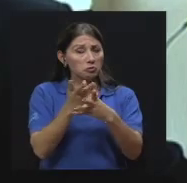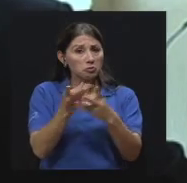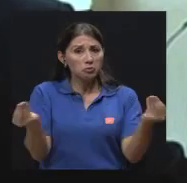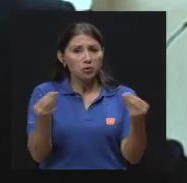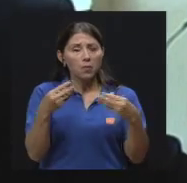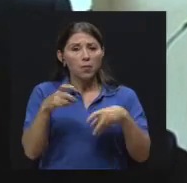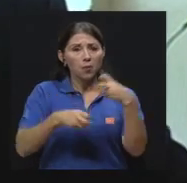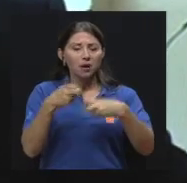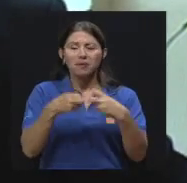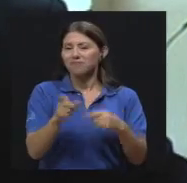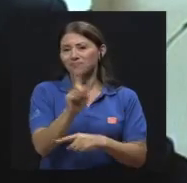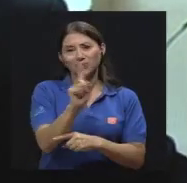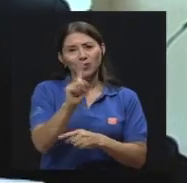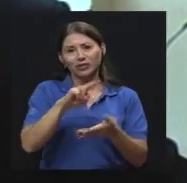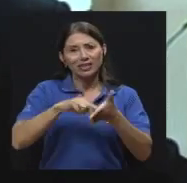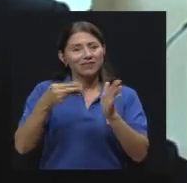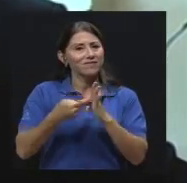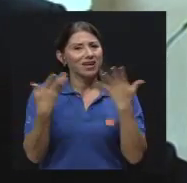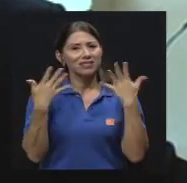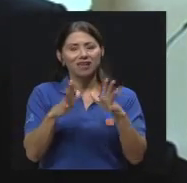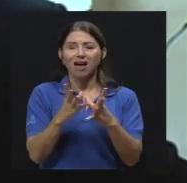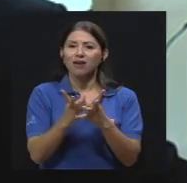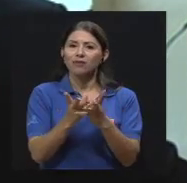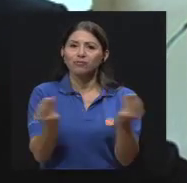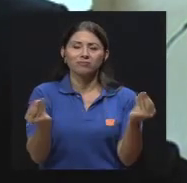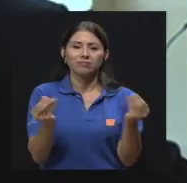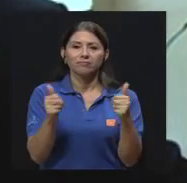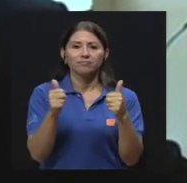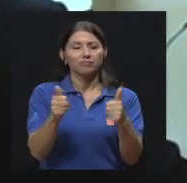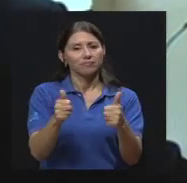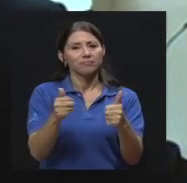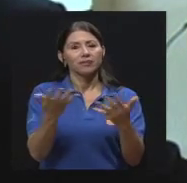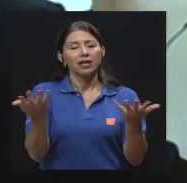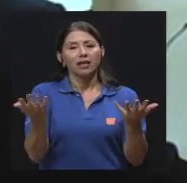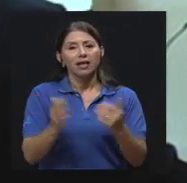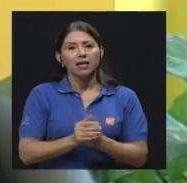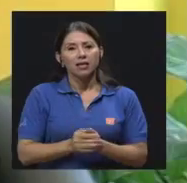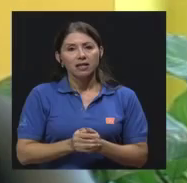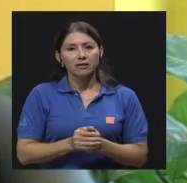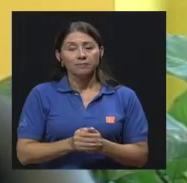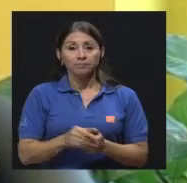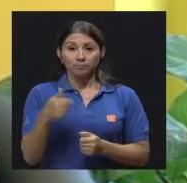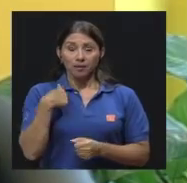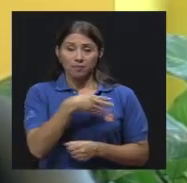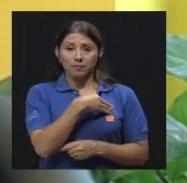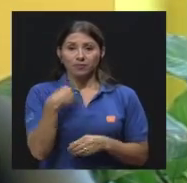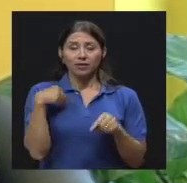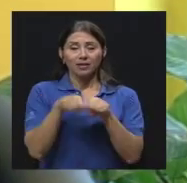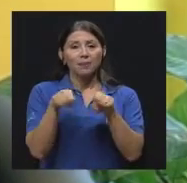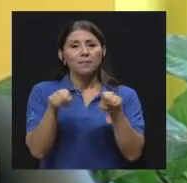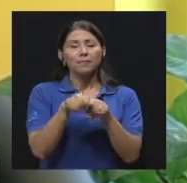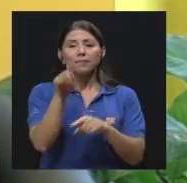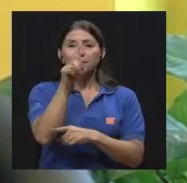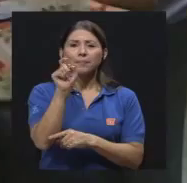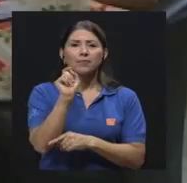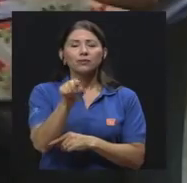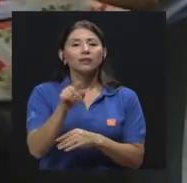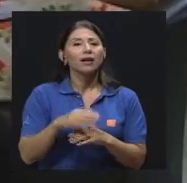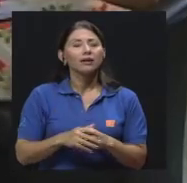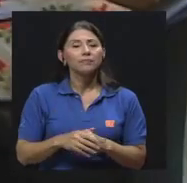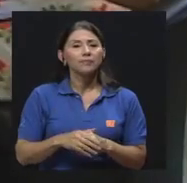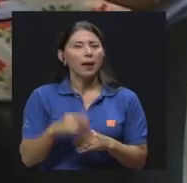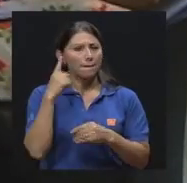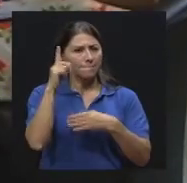es una medida que alcance, ¿verdad? Cuando estamos hablando en estos términos, ¿verdad? Y a mí me gustaría también consultar ahora